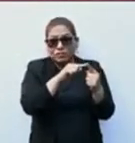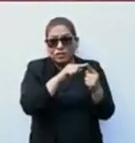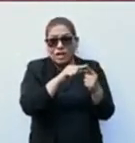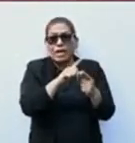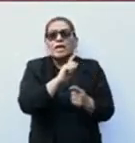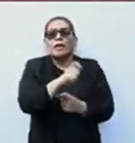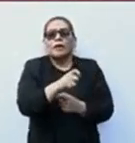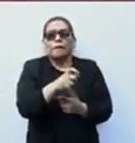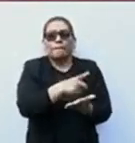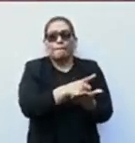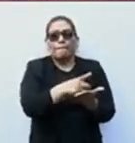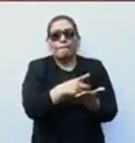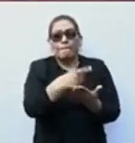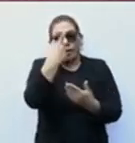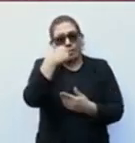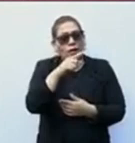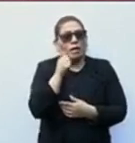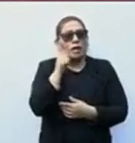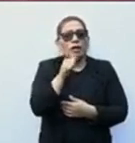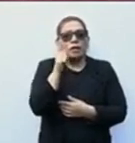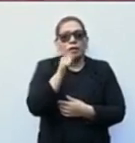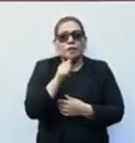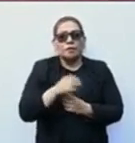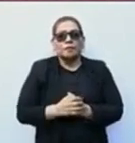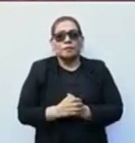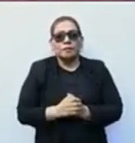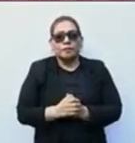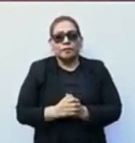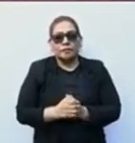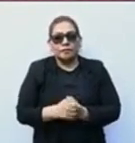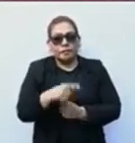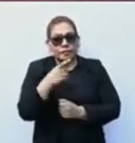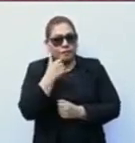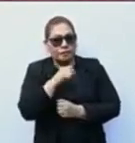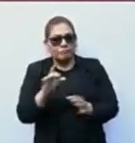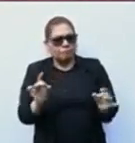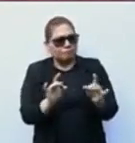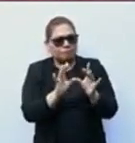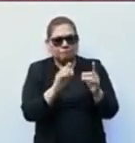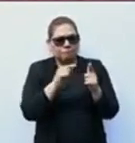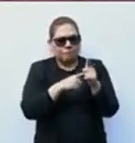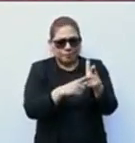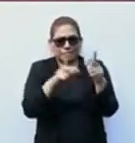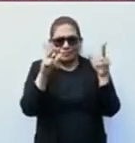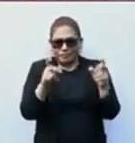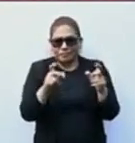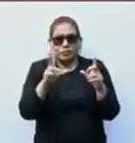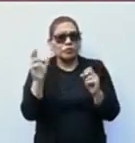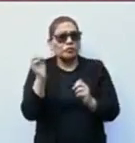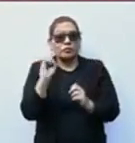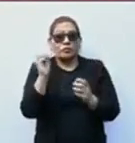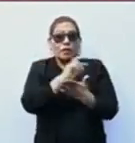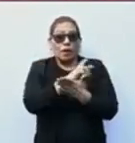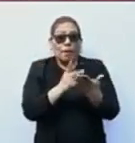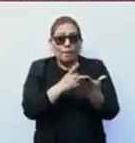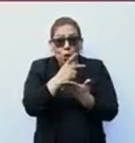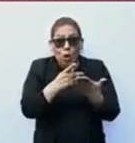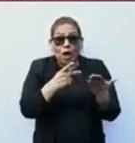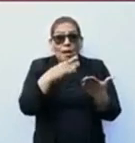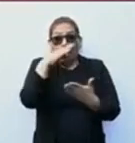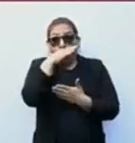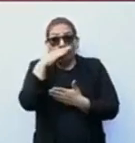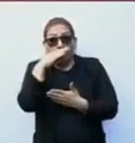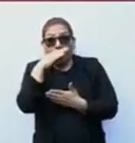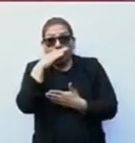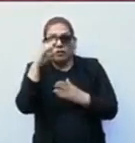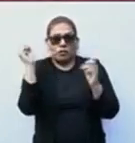derecho ya es para siempre. Y siempre les aclaro que no es un programa, no es una beca, no